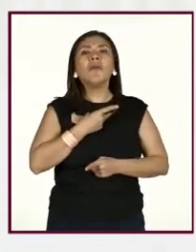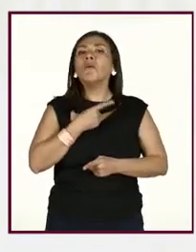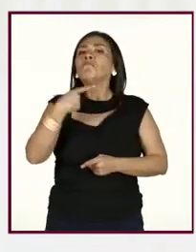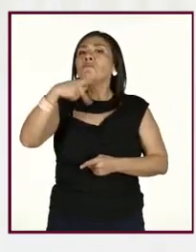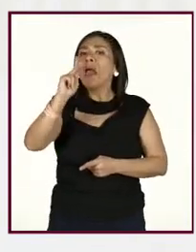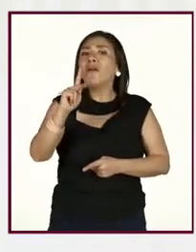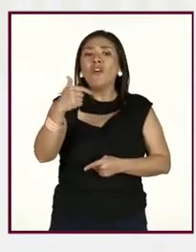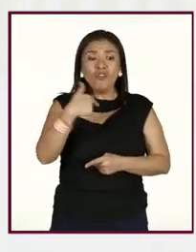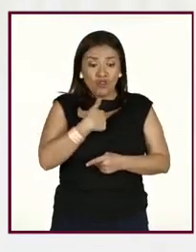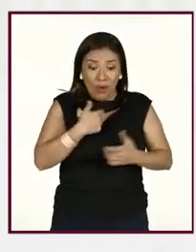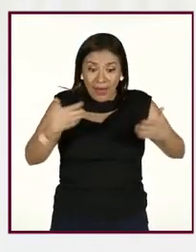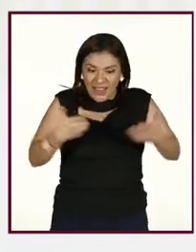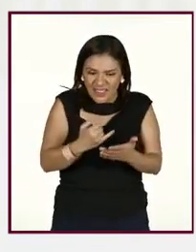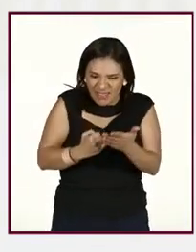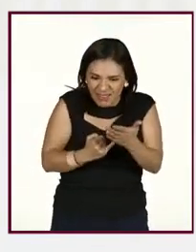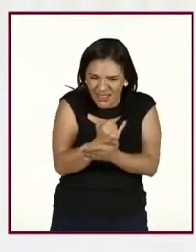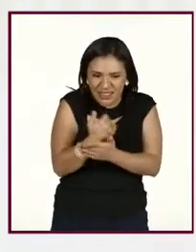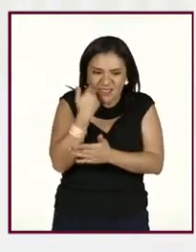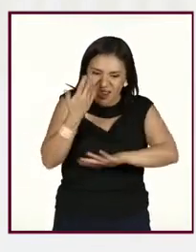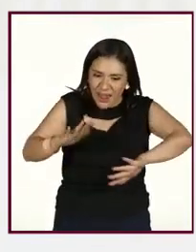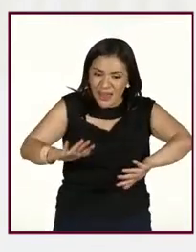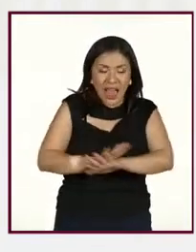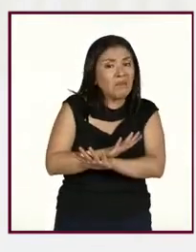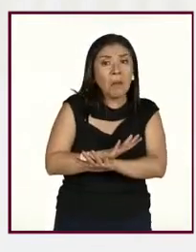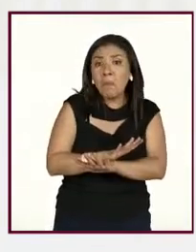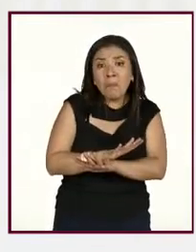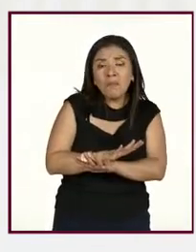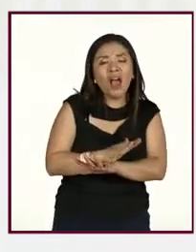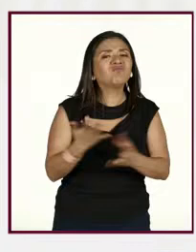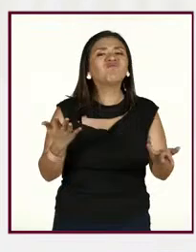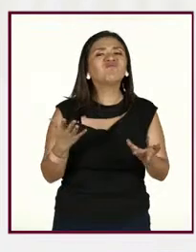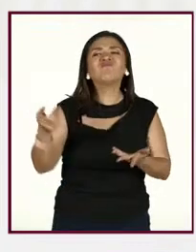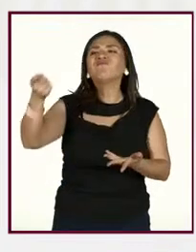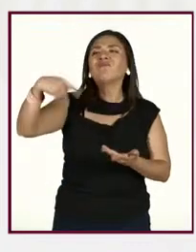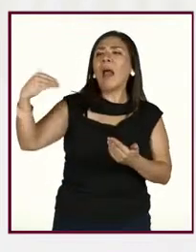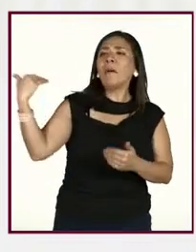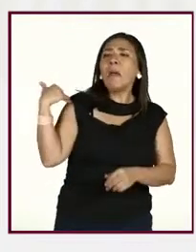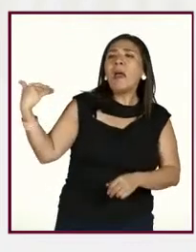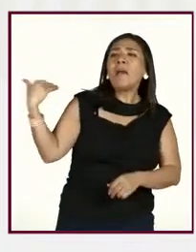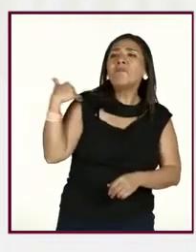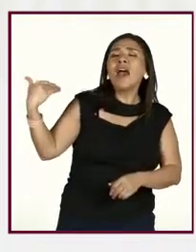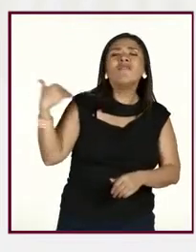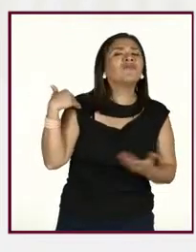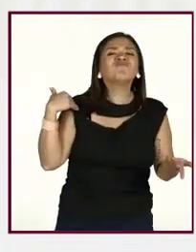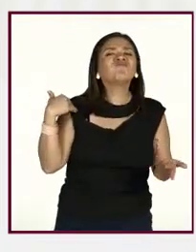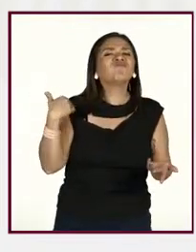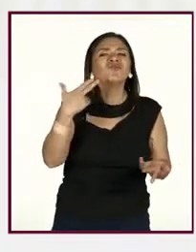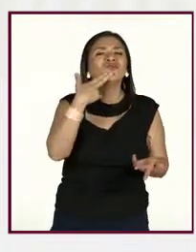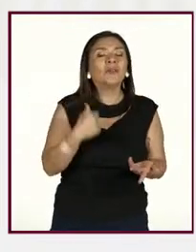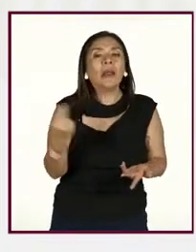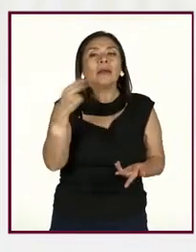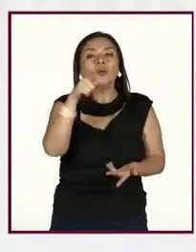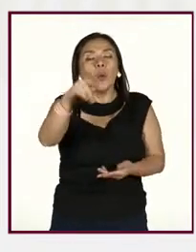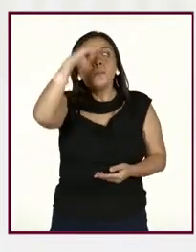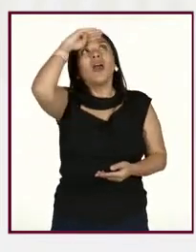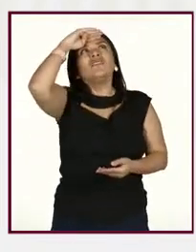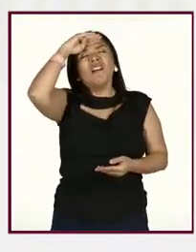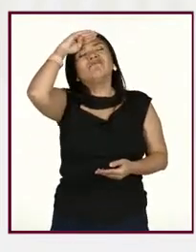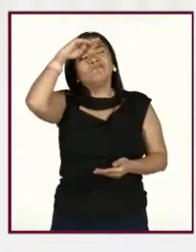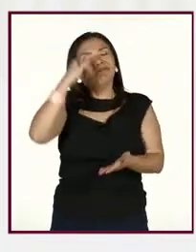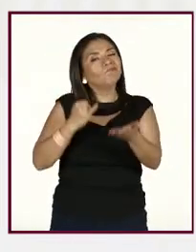decidimos cambiar, pues nadie va a hacer por nosotros lo que nosotros no queremos hacer por nosotros mismos. Claro.